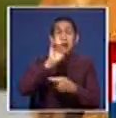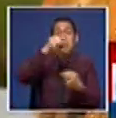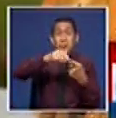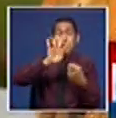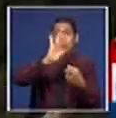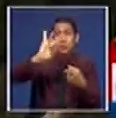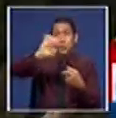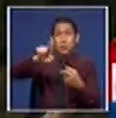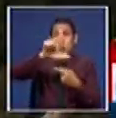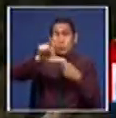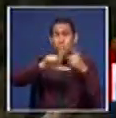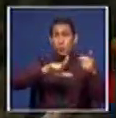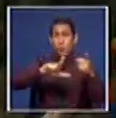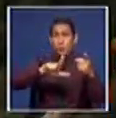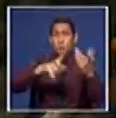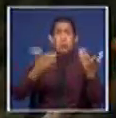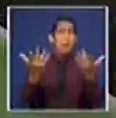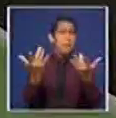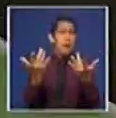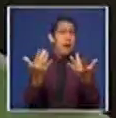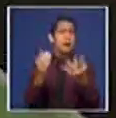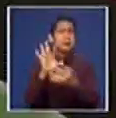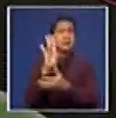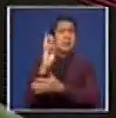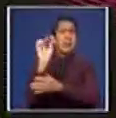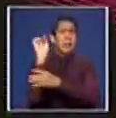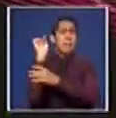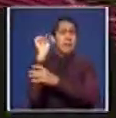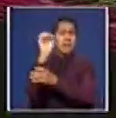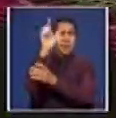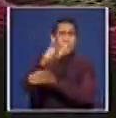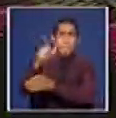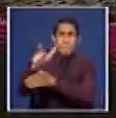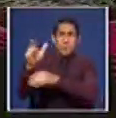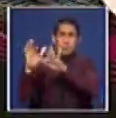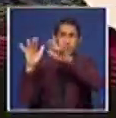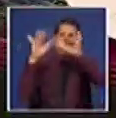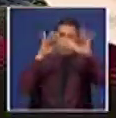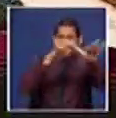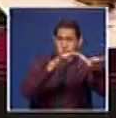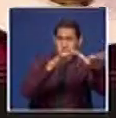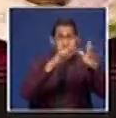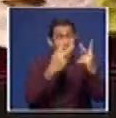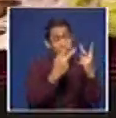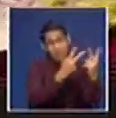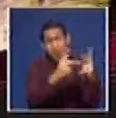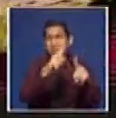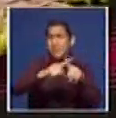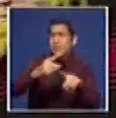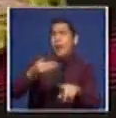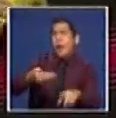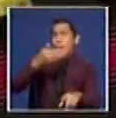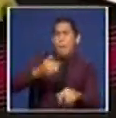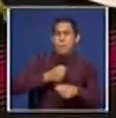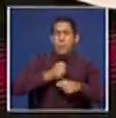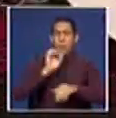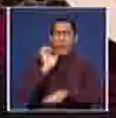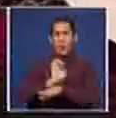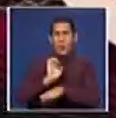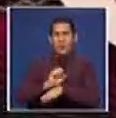28 de julio y pretende recibir a más de 70 mil personas que disfrutarán de la gastronomía ecuatoriana.